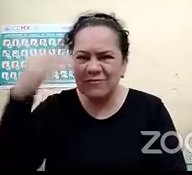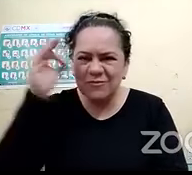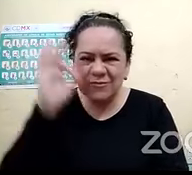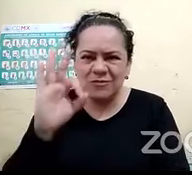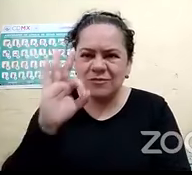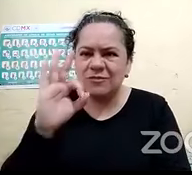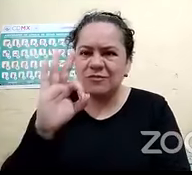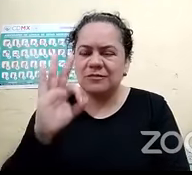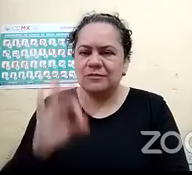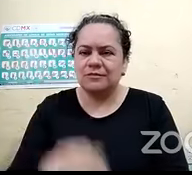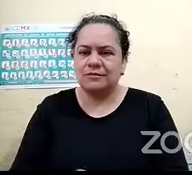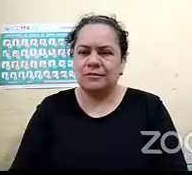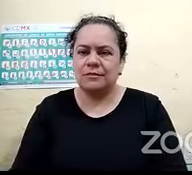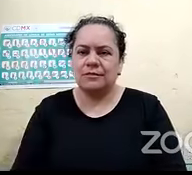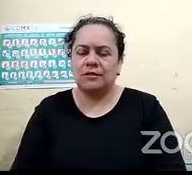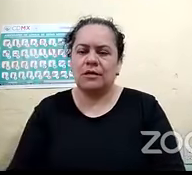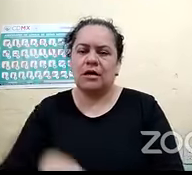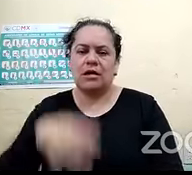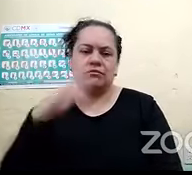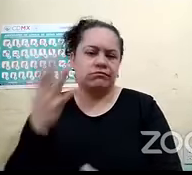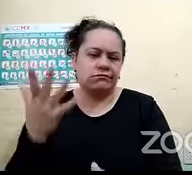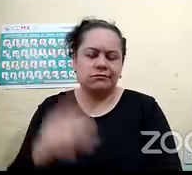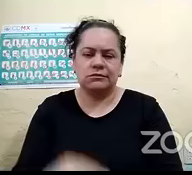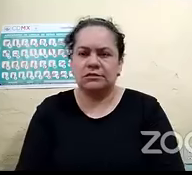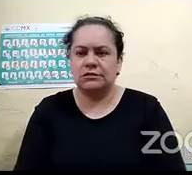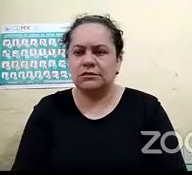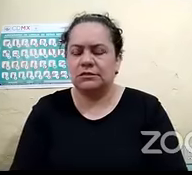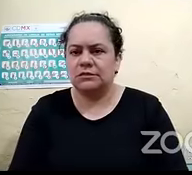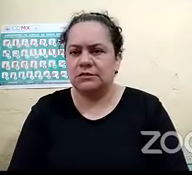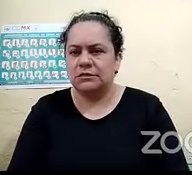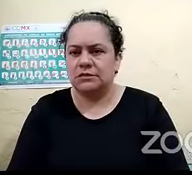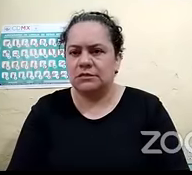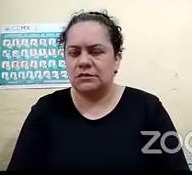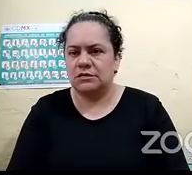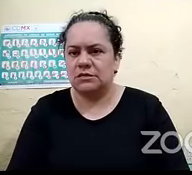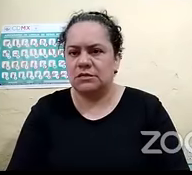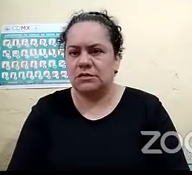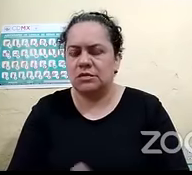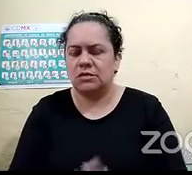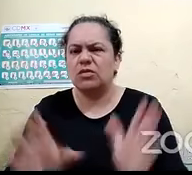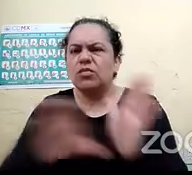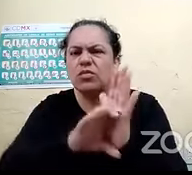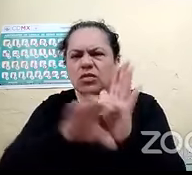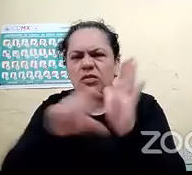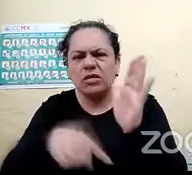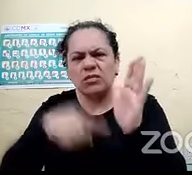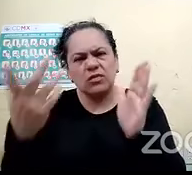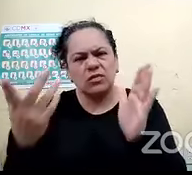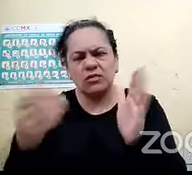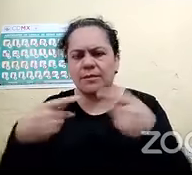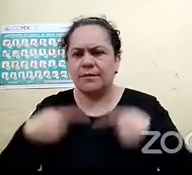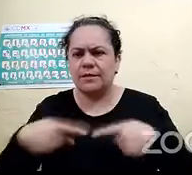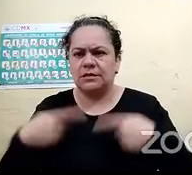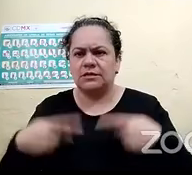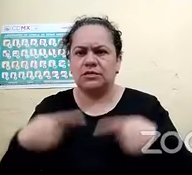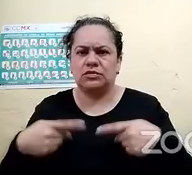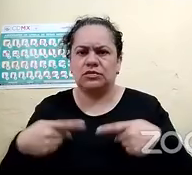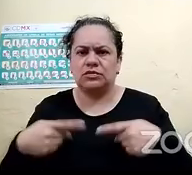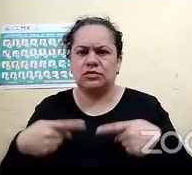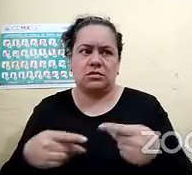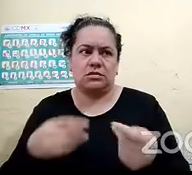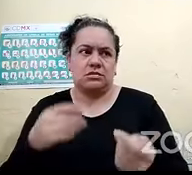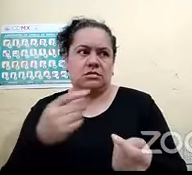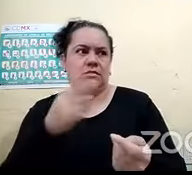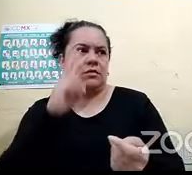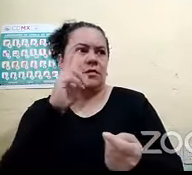organizar la entrevista etcétera pero por ejemplo las personas que no tenemos discapacidad pues vemos las infografías y